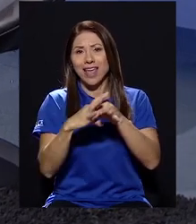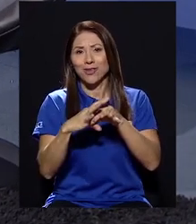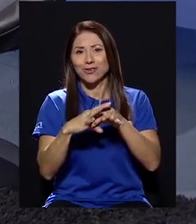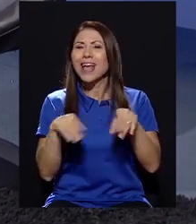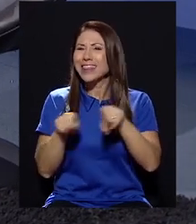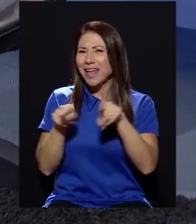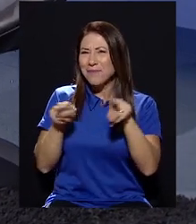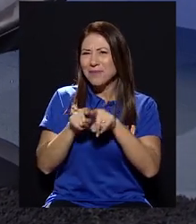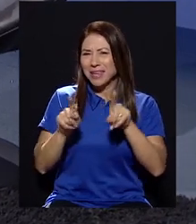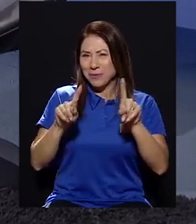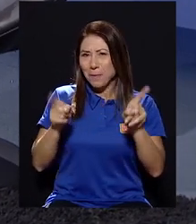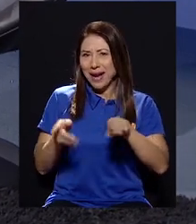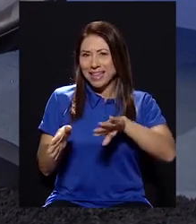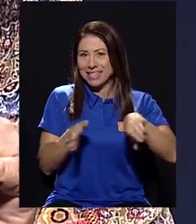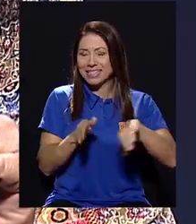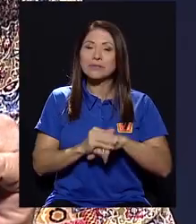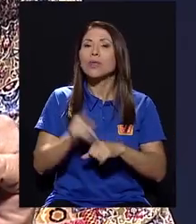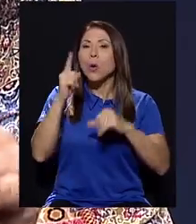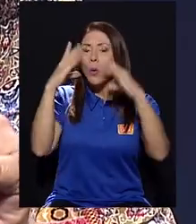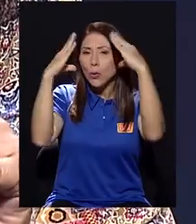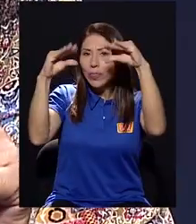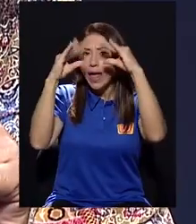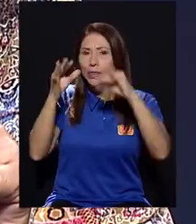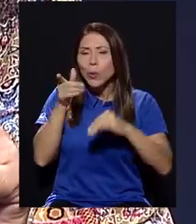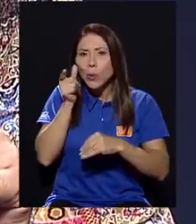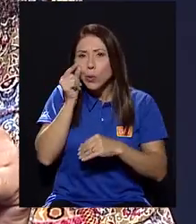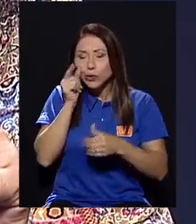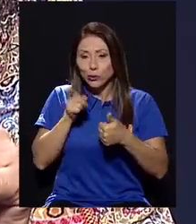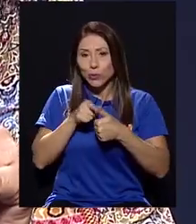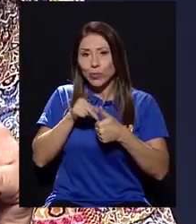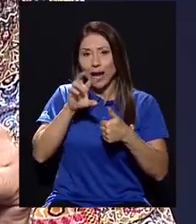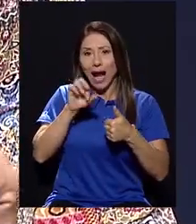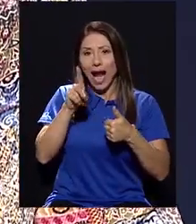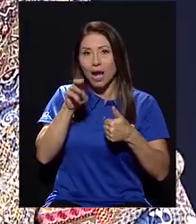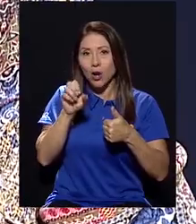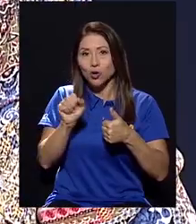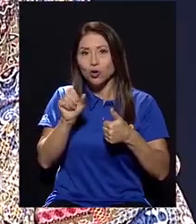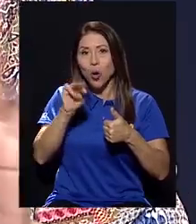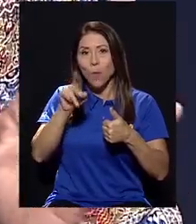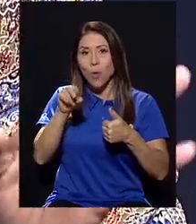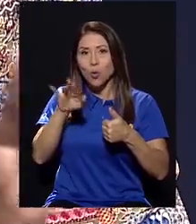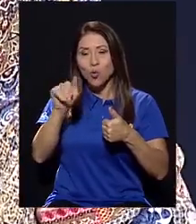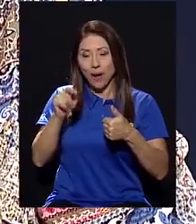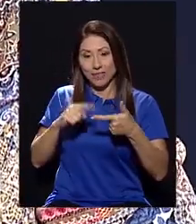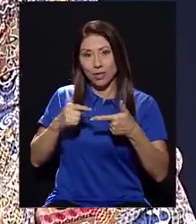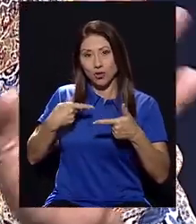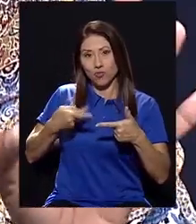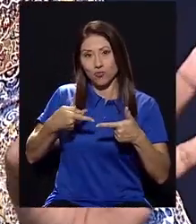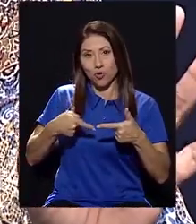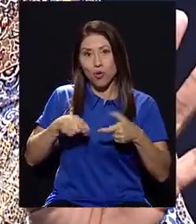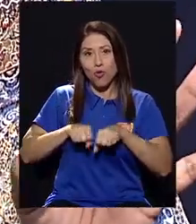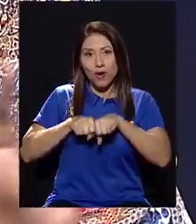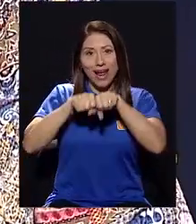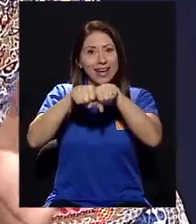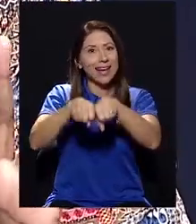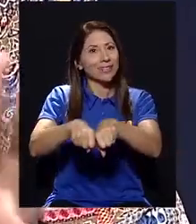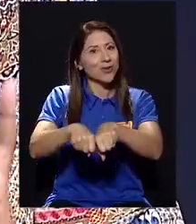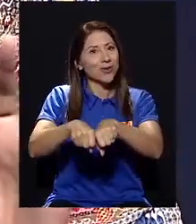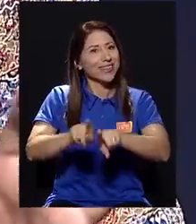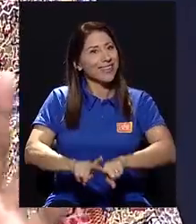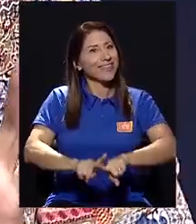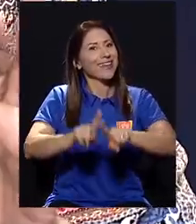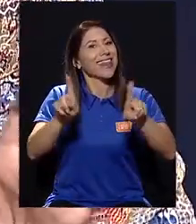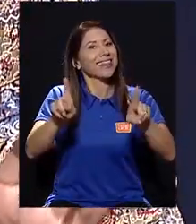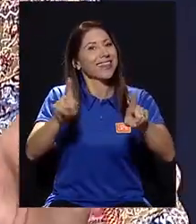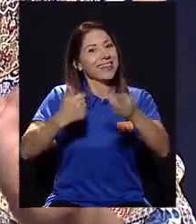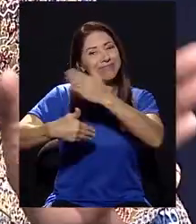curioso, tal vez un paréntesis aquí, la generación de Carlos Morúa y la mía fue una generación sobre diferente, diferente a